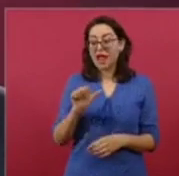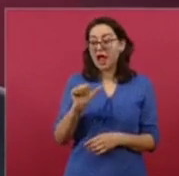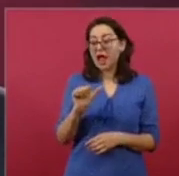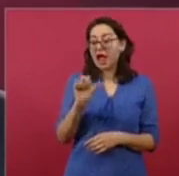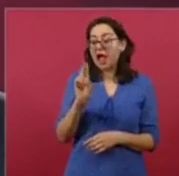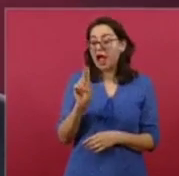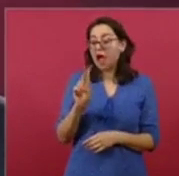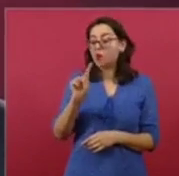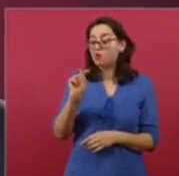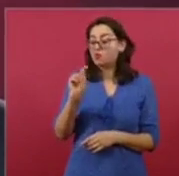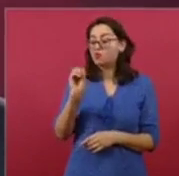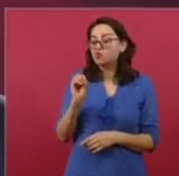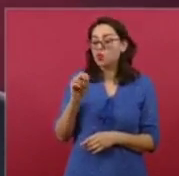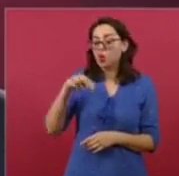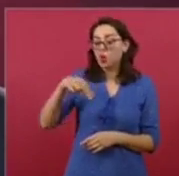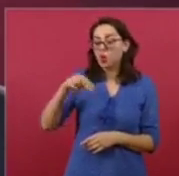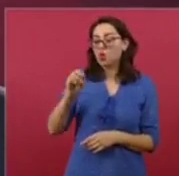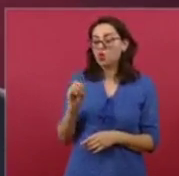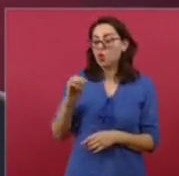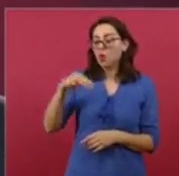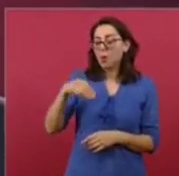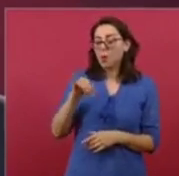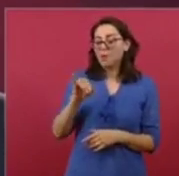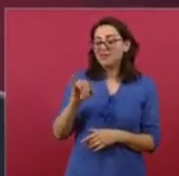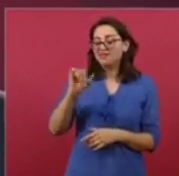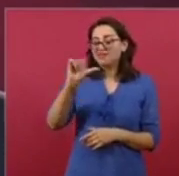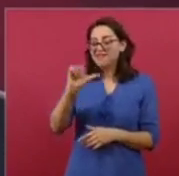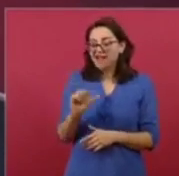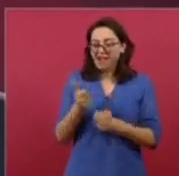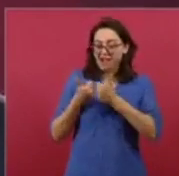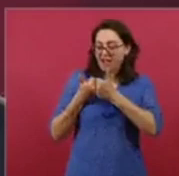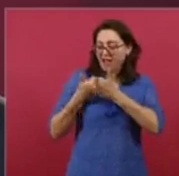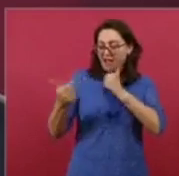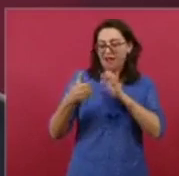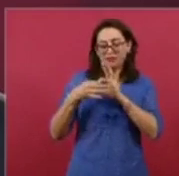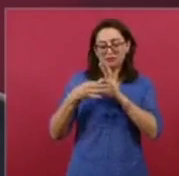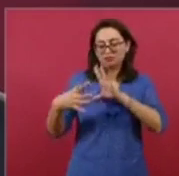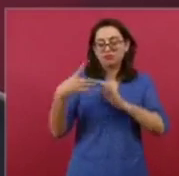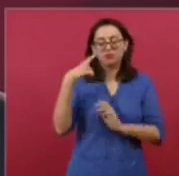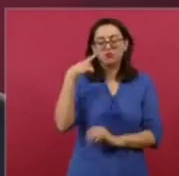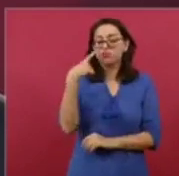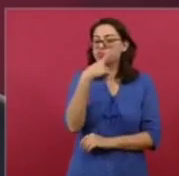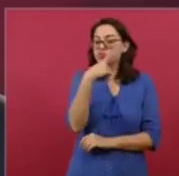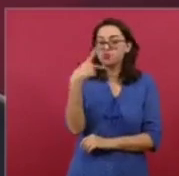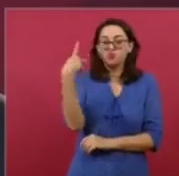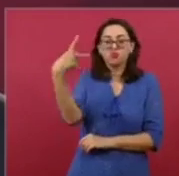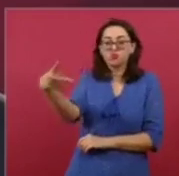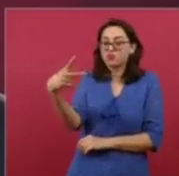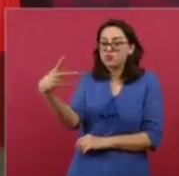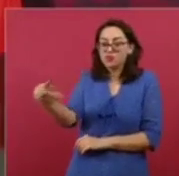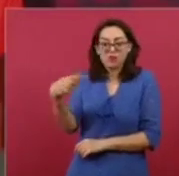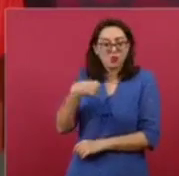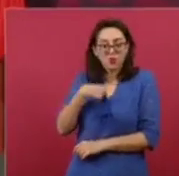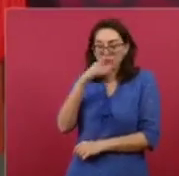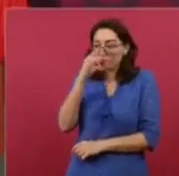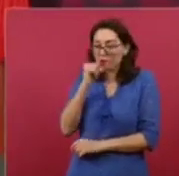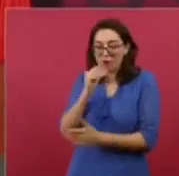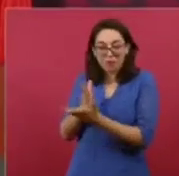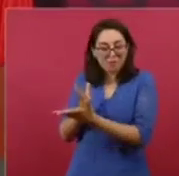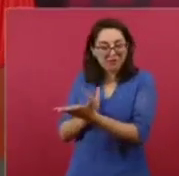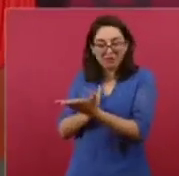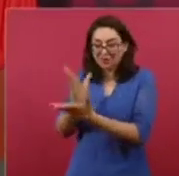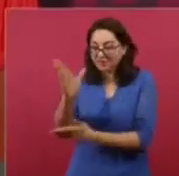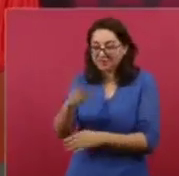esto corresponde, resolverlo a los propios universitarios, a los